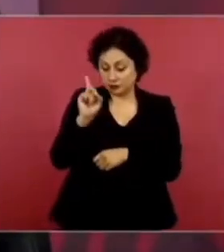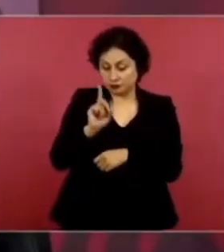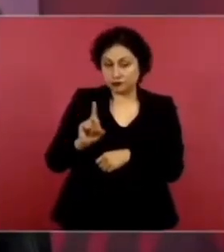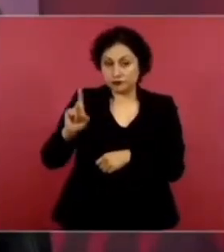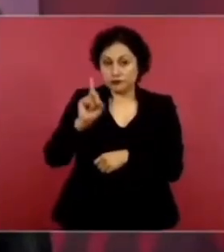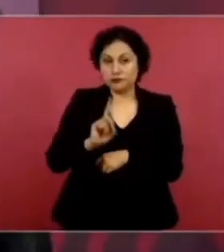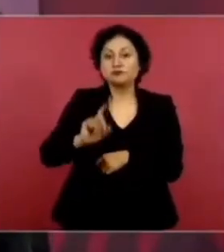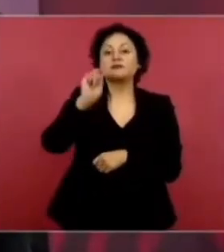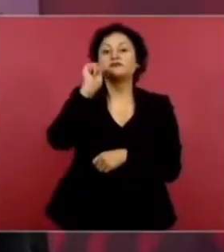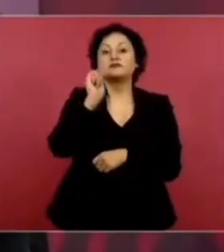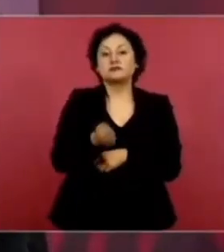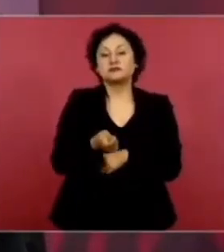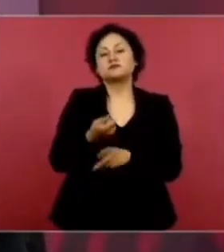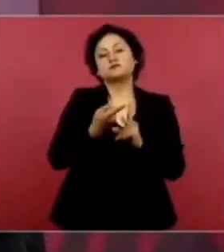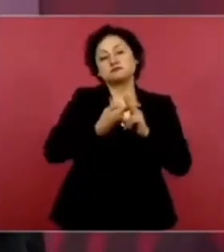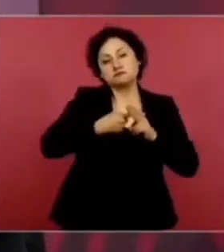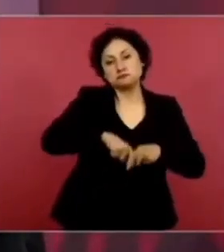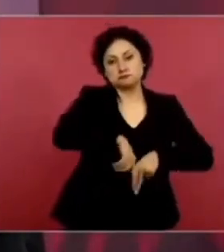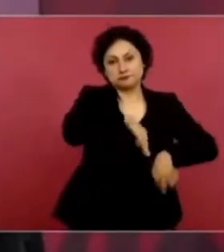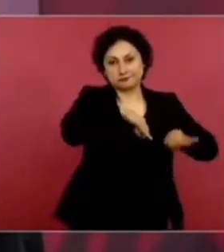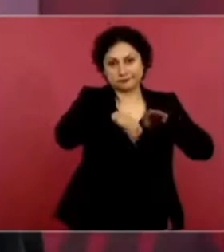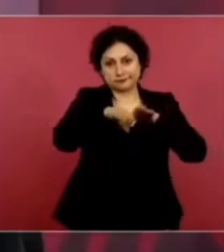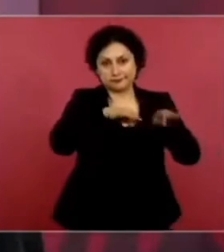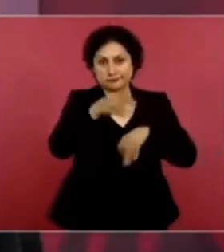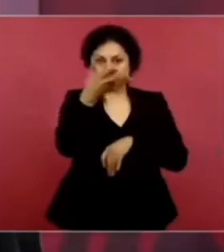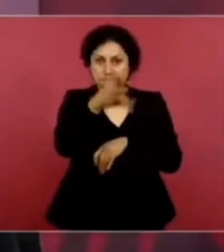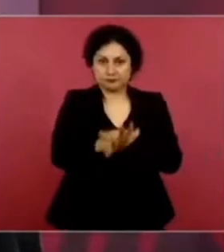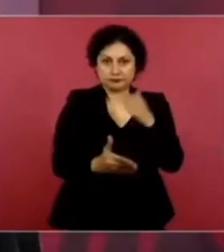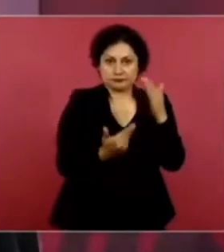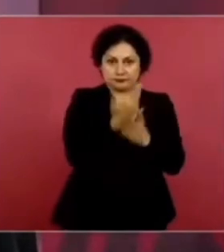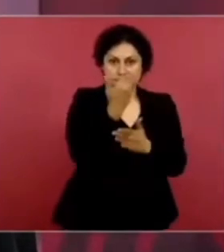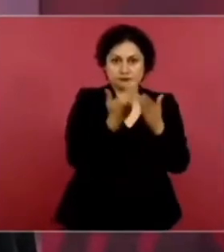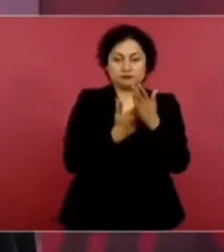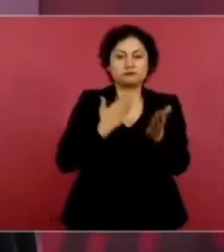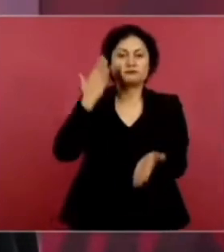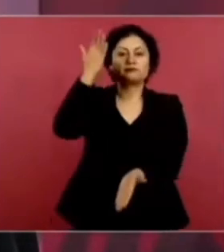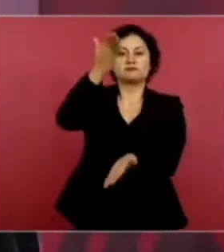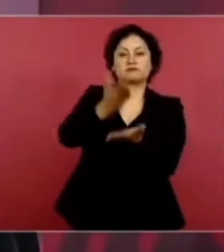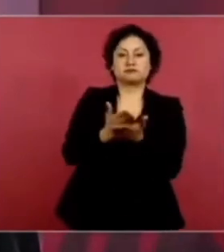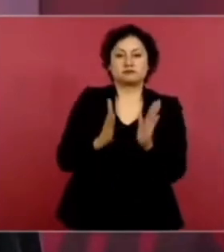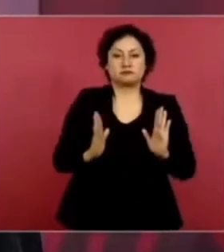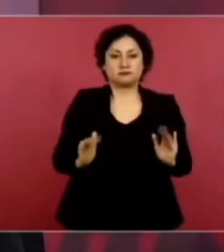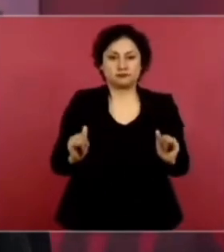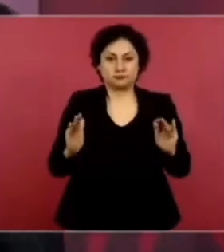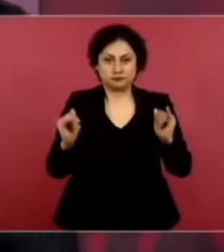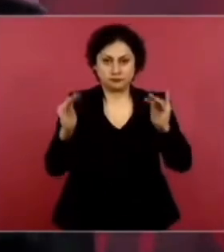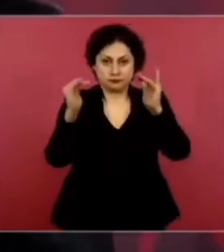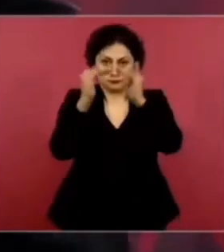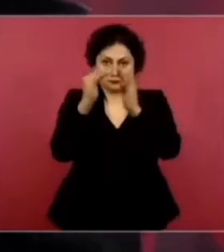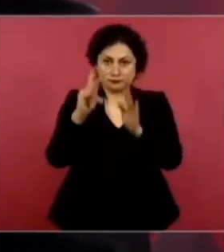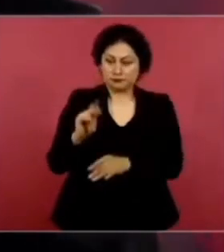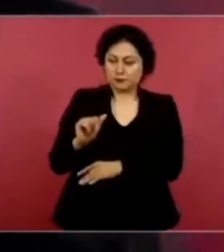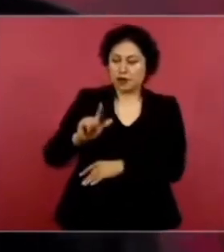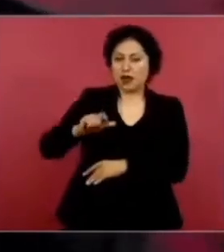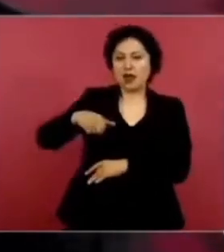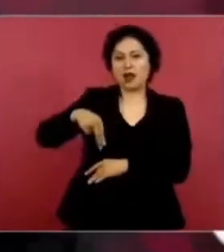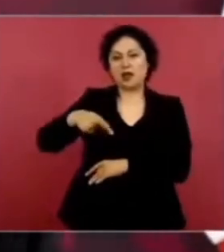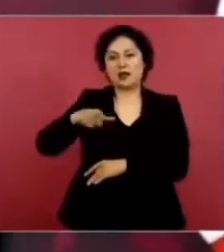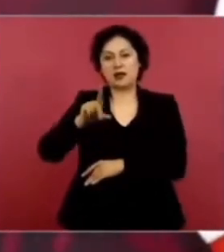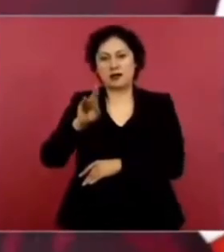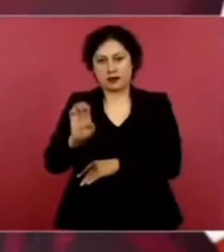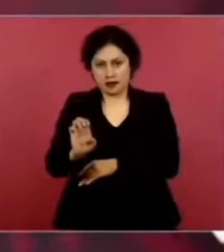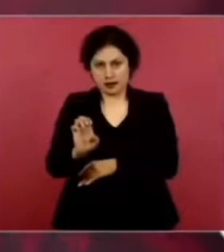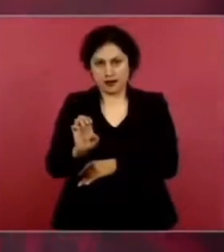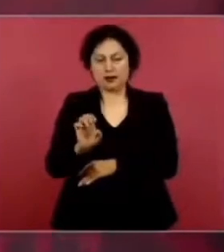Empezamos a las 10 de la mañana. En la zona. Arqueológica. De Palenque. Nos va